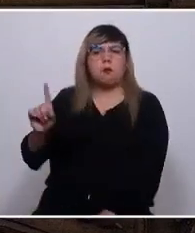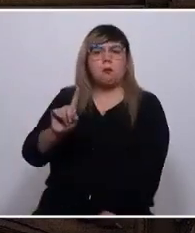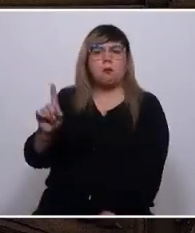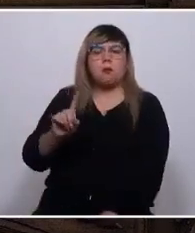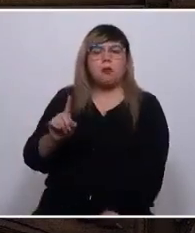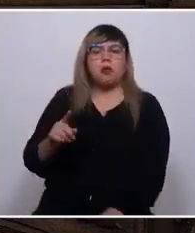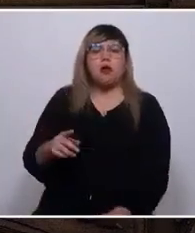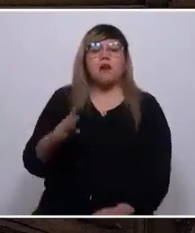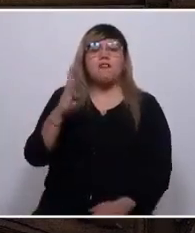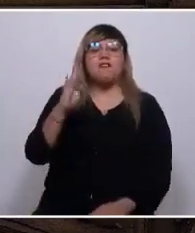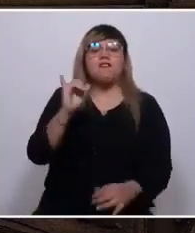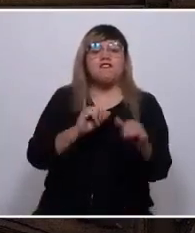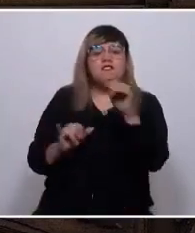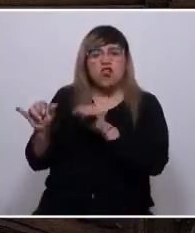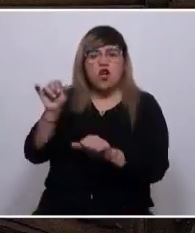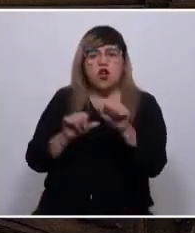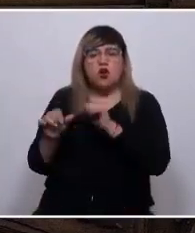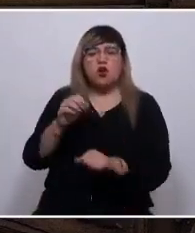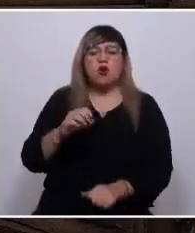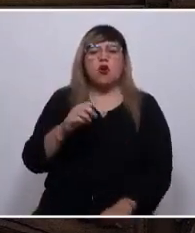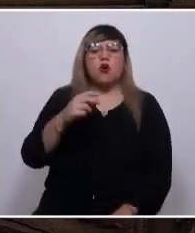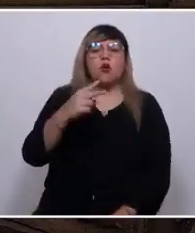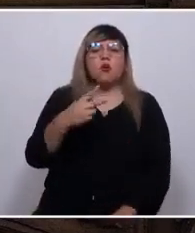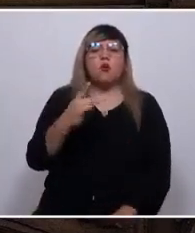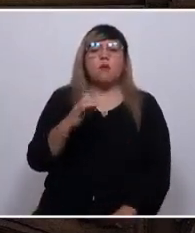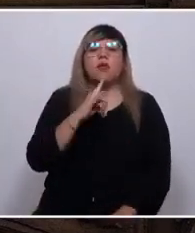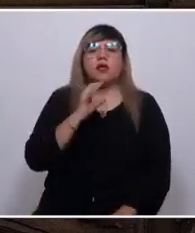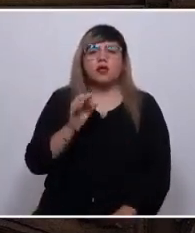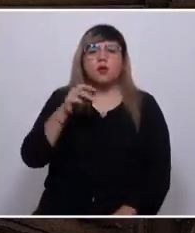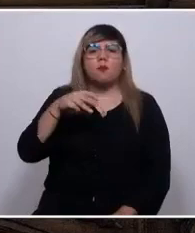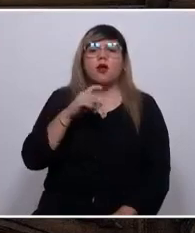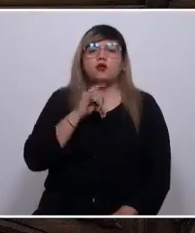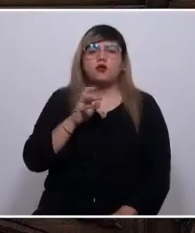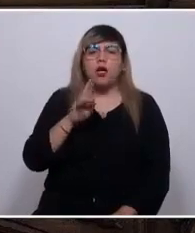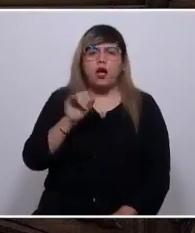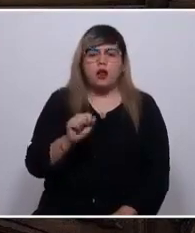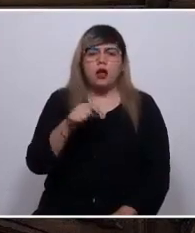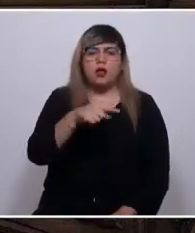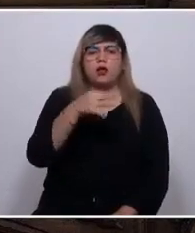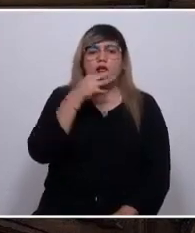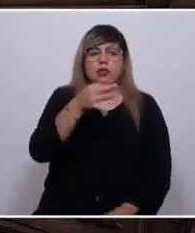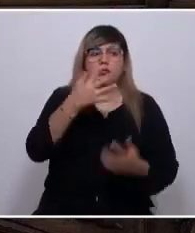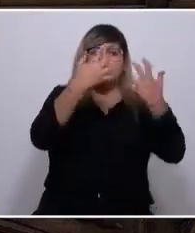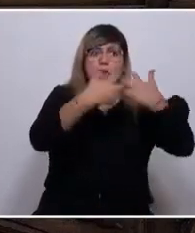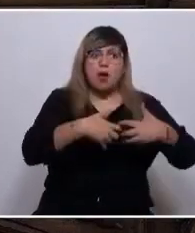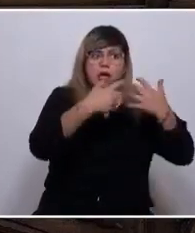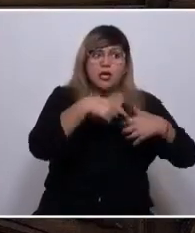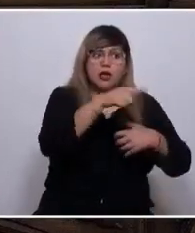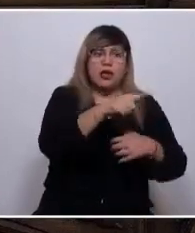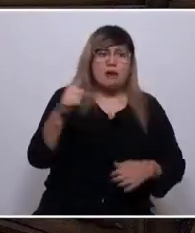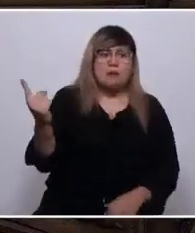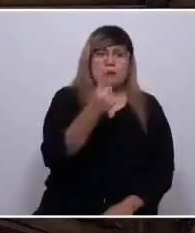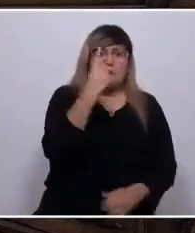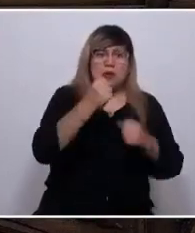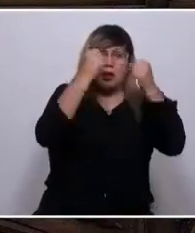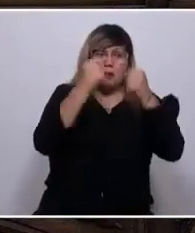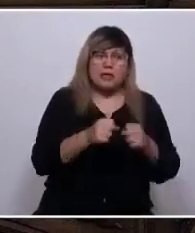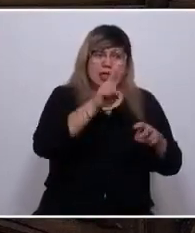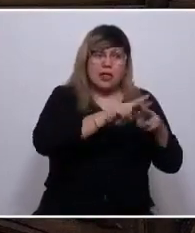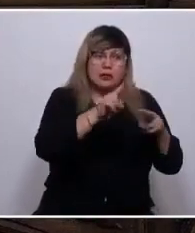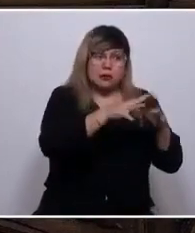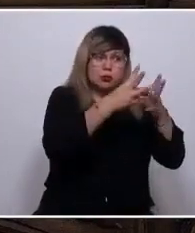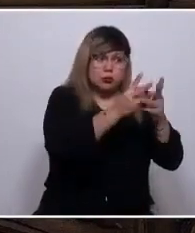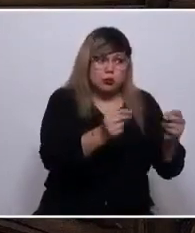reconocido biólogo chileno Humberto Maturana, nos decía que lo que distingue a los seres vivos de las máquinas es que los primeros tienen la capacidad de repararse,